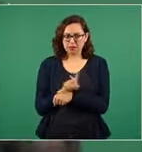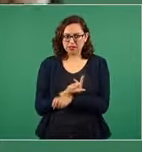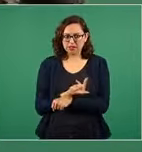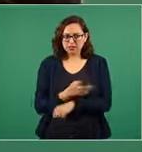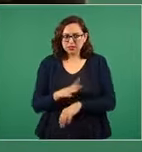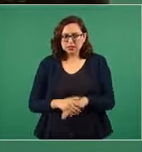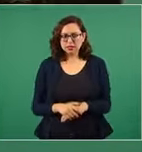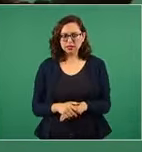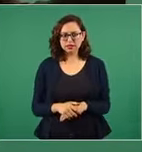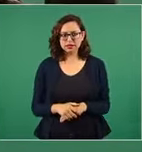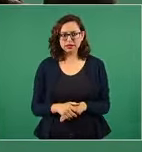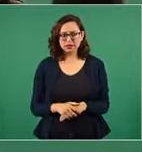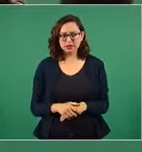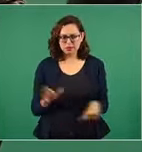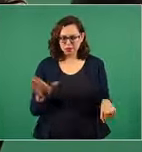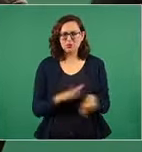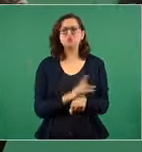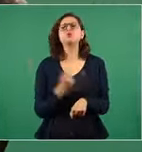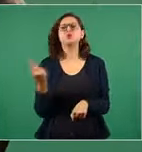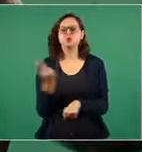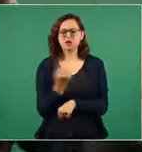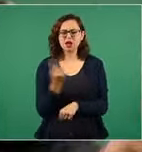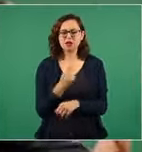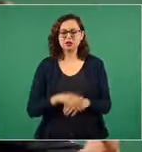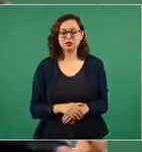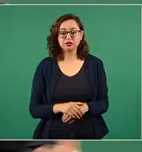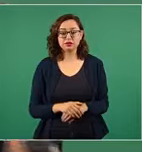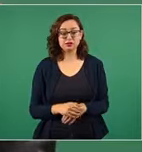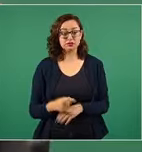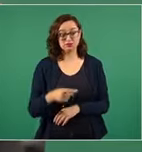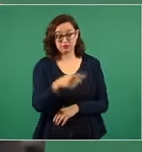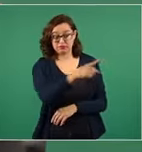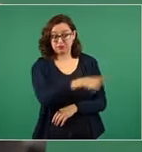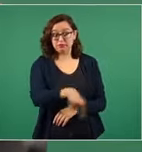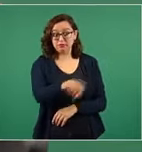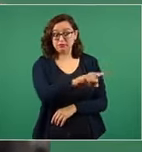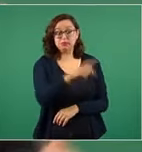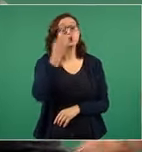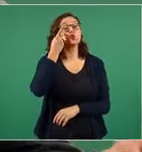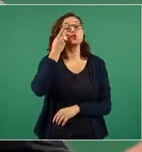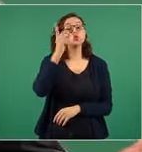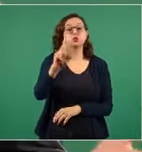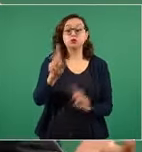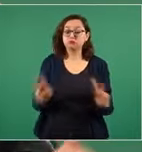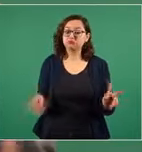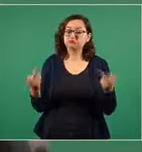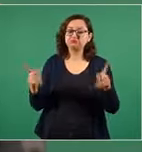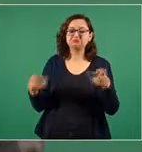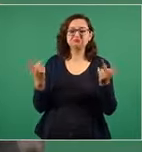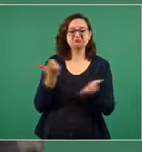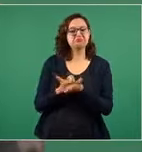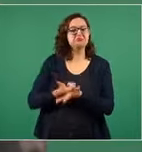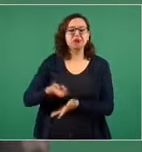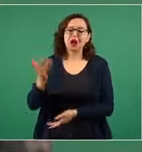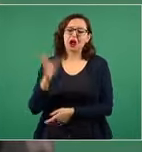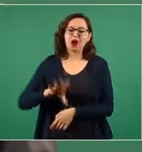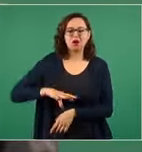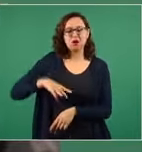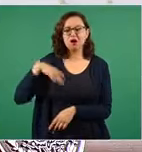porque los distribuidores pues están abusando